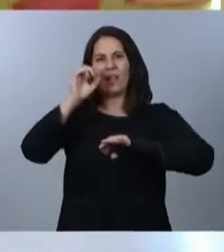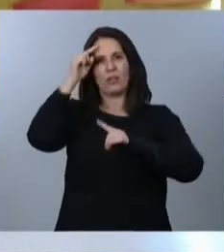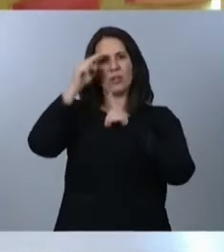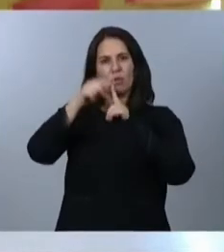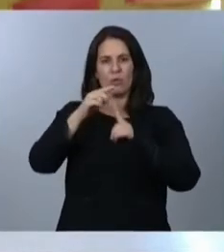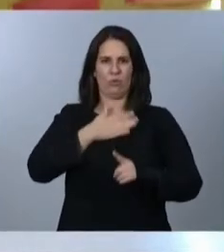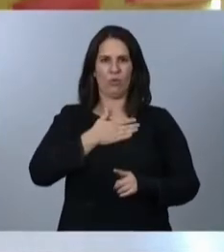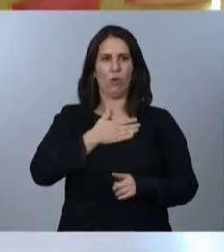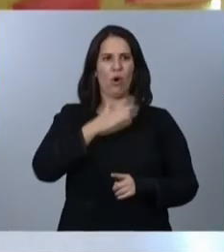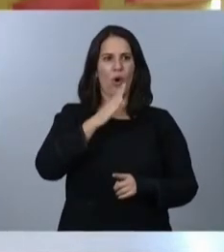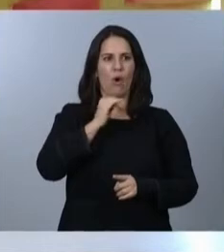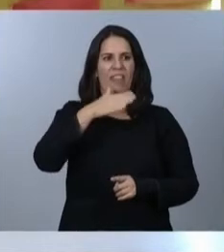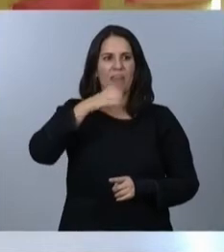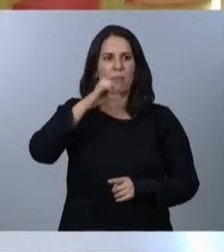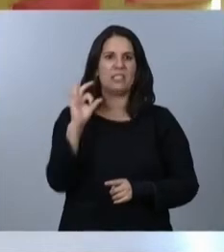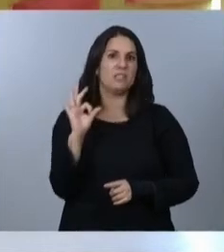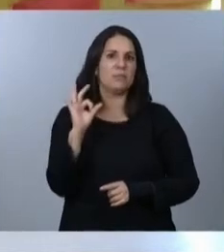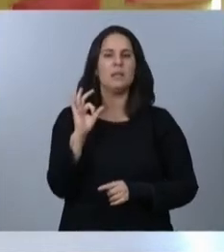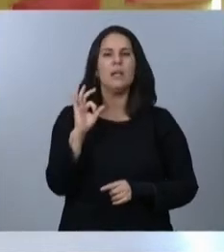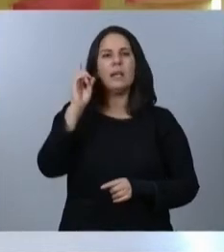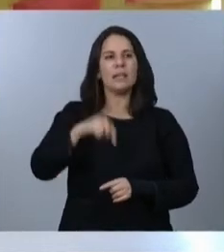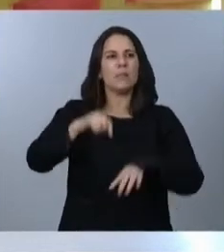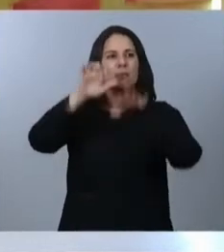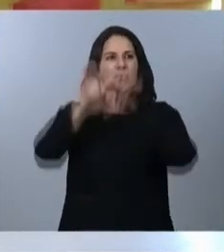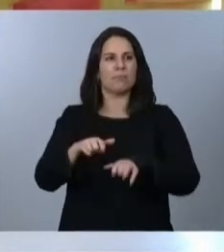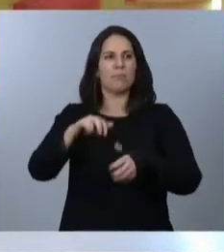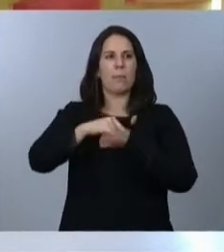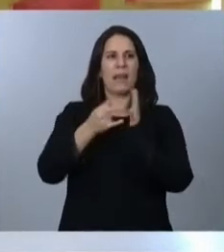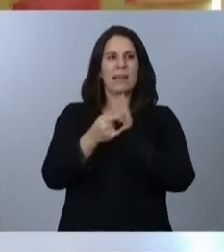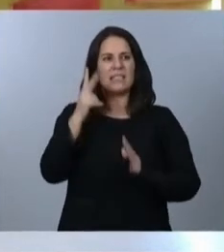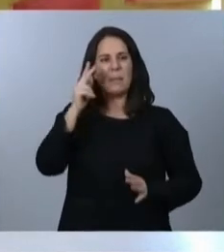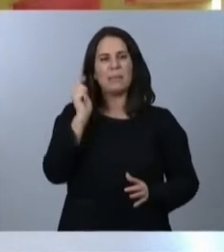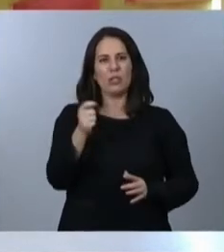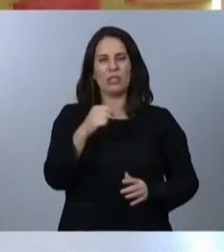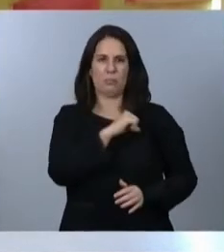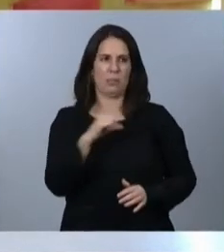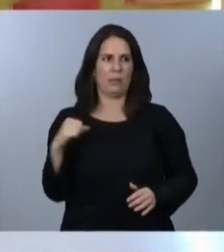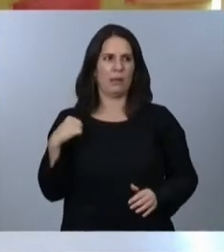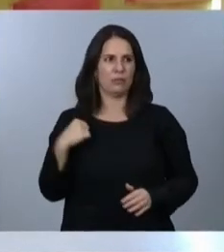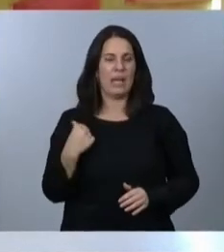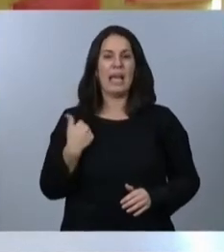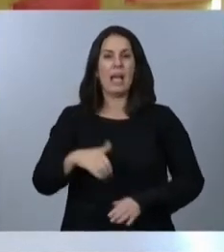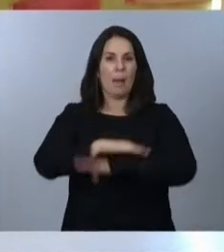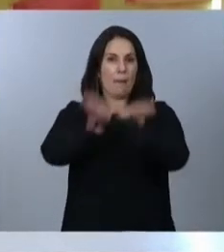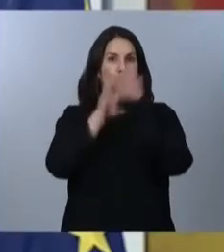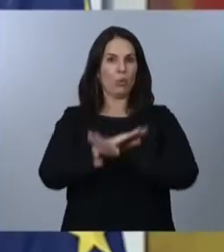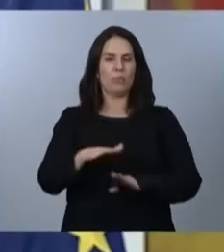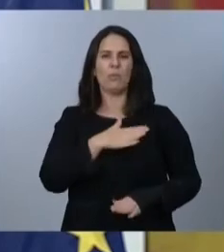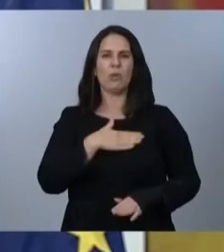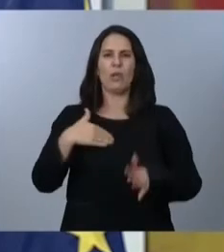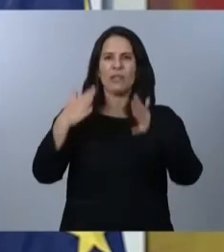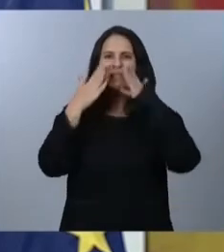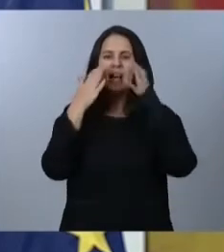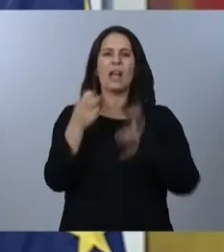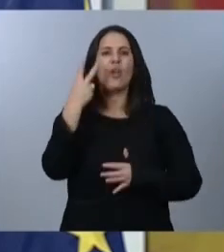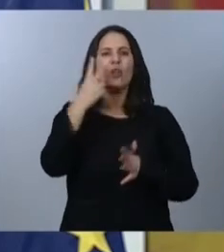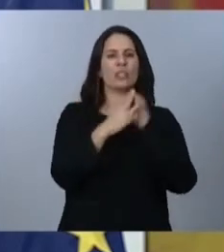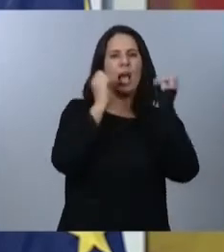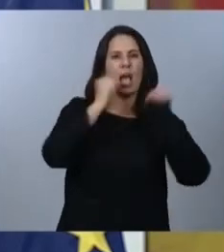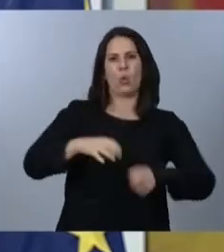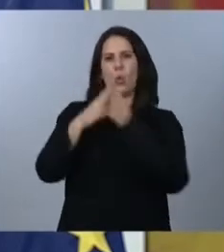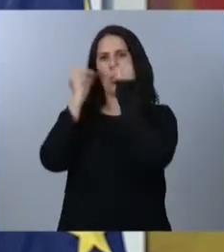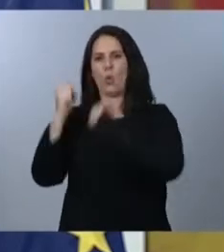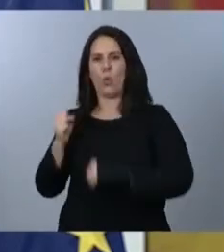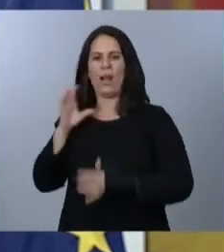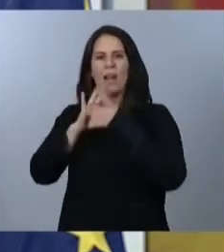reducimos las desgrabaciones a los planes de pensiones privados. Por último, quisiera destacar dos acuerdos que hemos logrado en el marco de esta